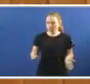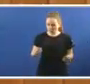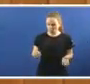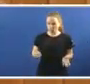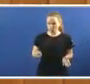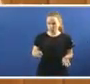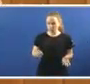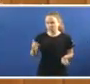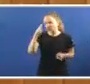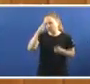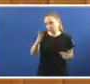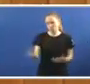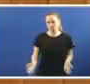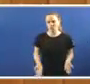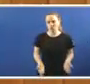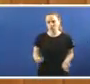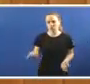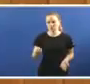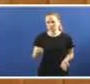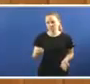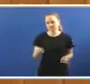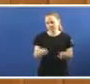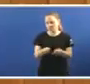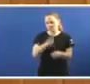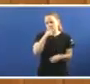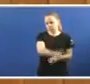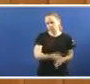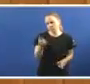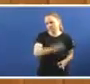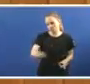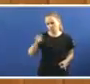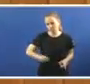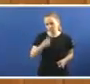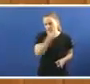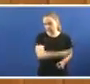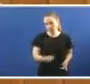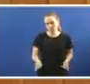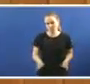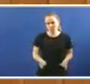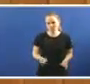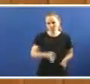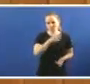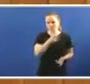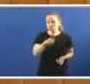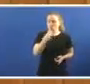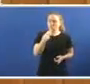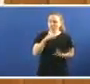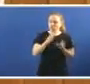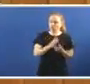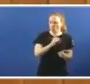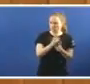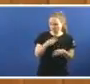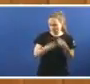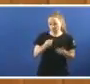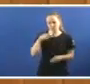falta de respeto Vostedes insultan Os profesionais sanitarios Algo que nos imputan Bastante habitualmente Os grupos da oposición E non é